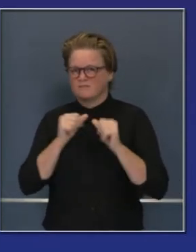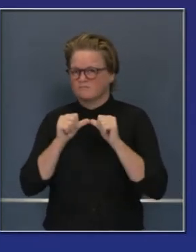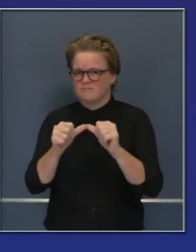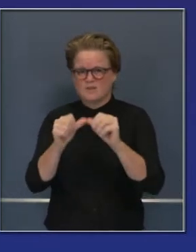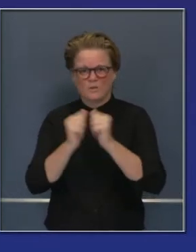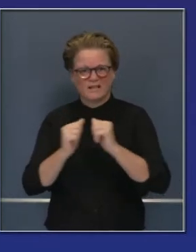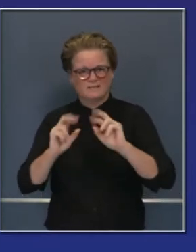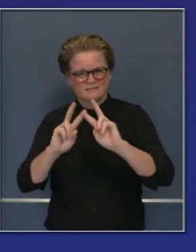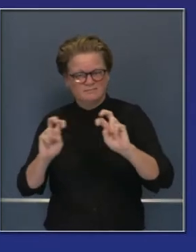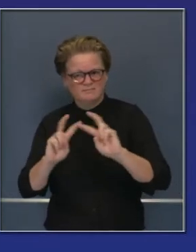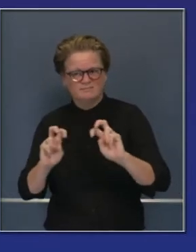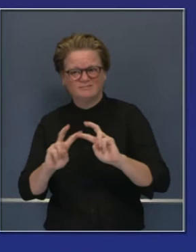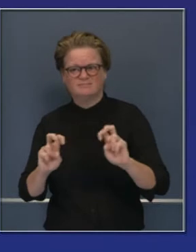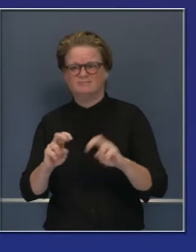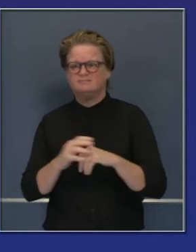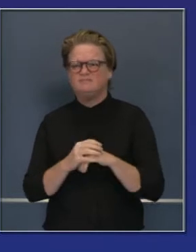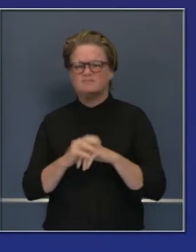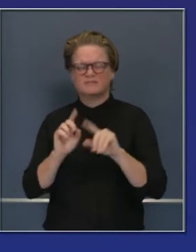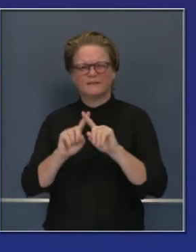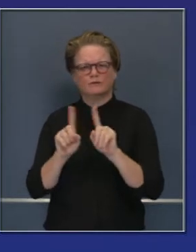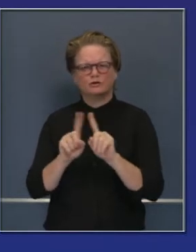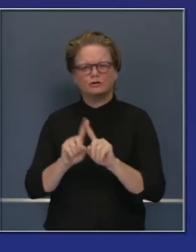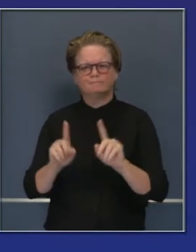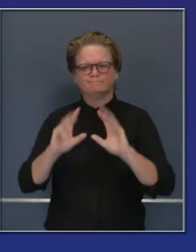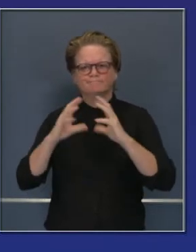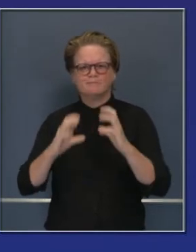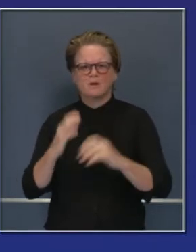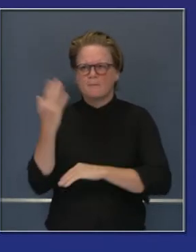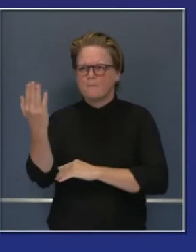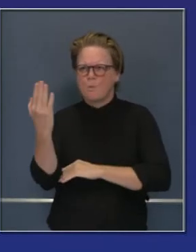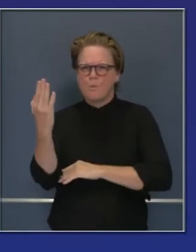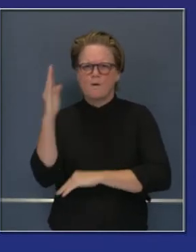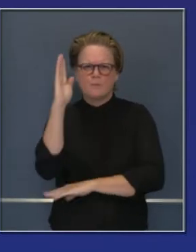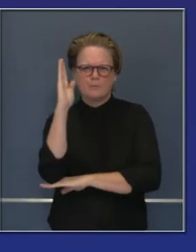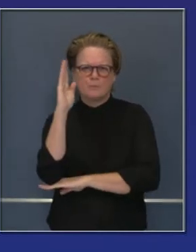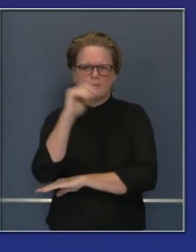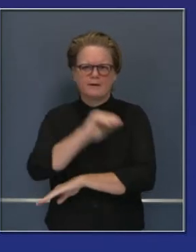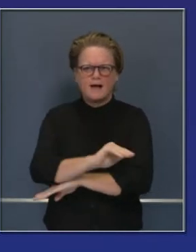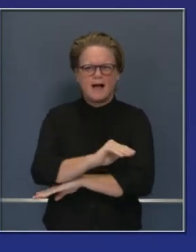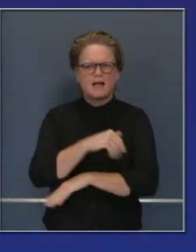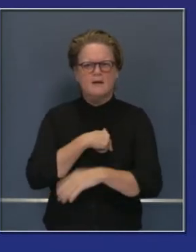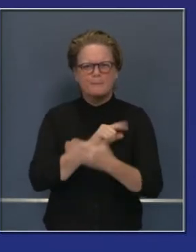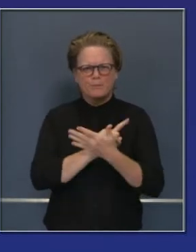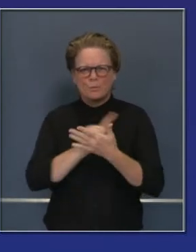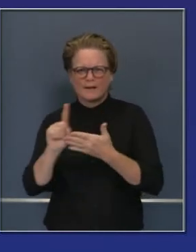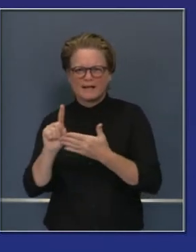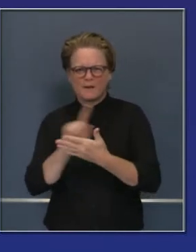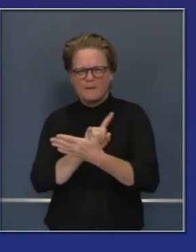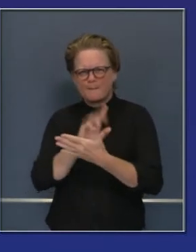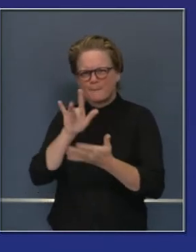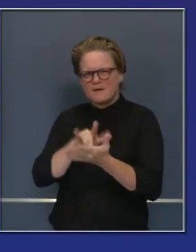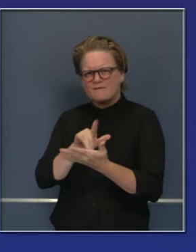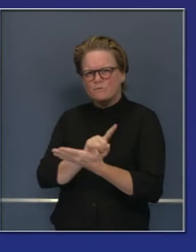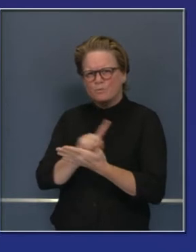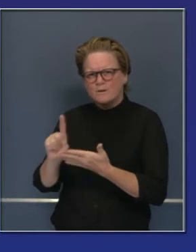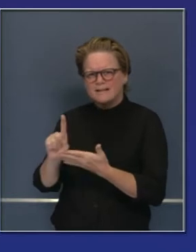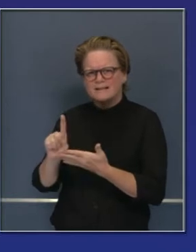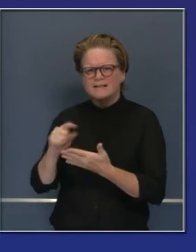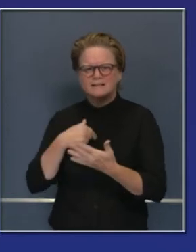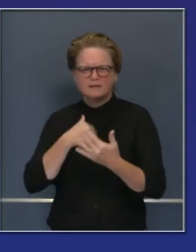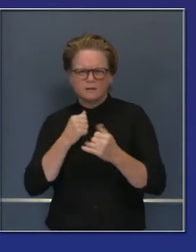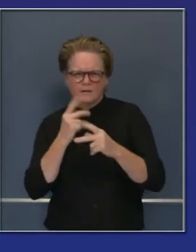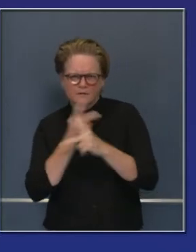estatus de los niveles múltiples veces durante una semana. Recordarán ustedes